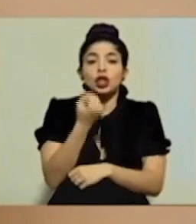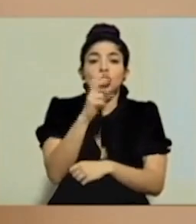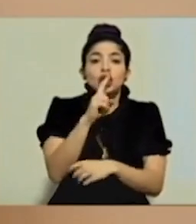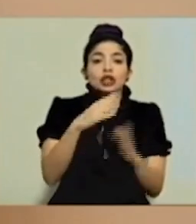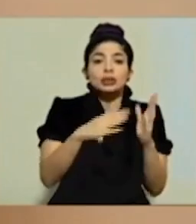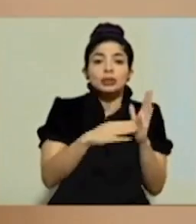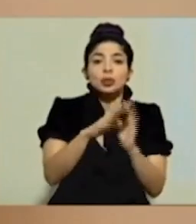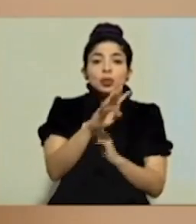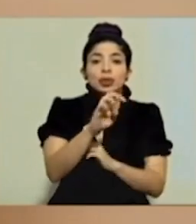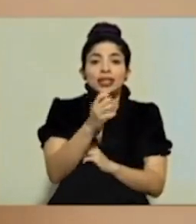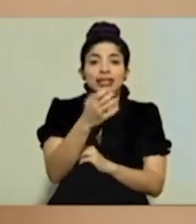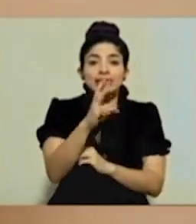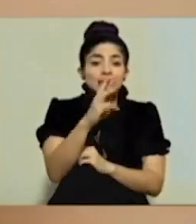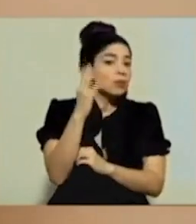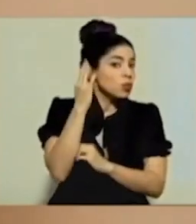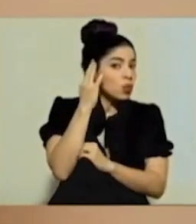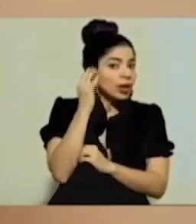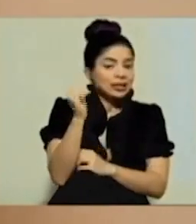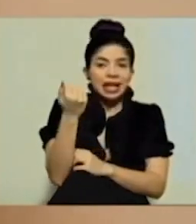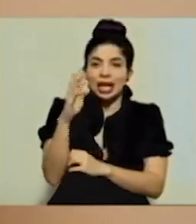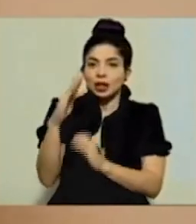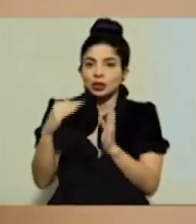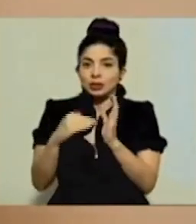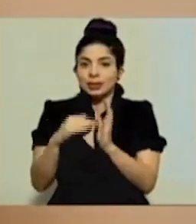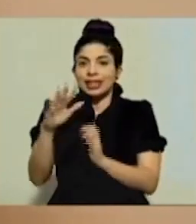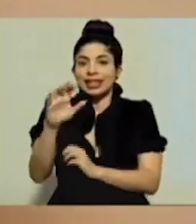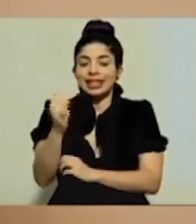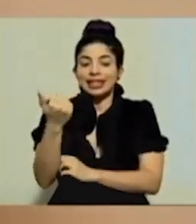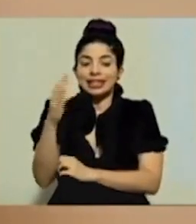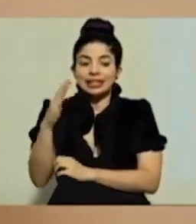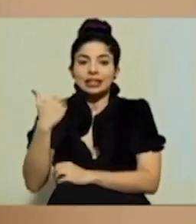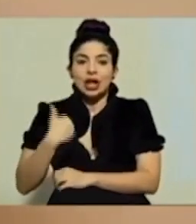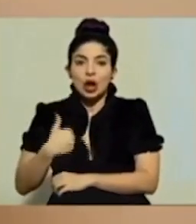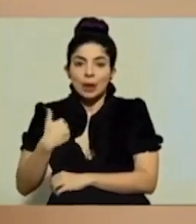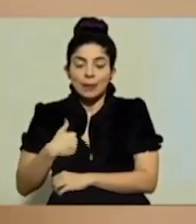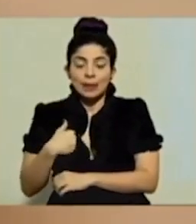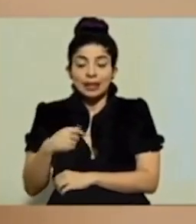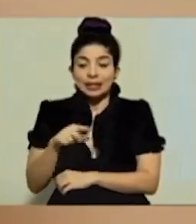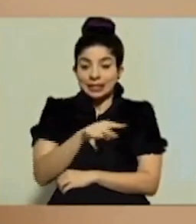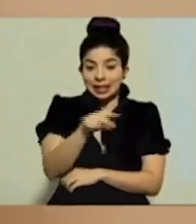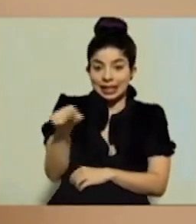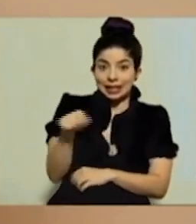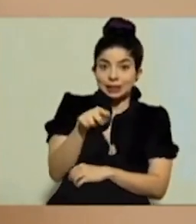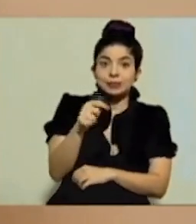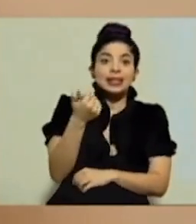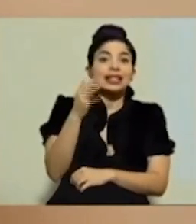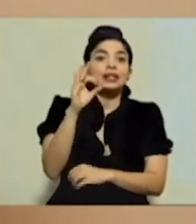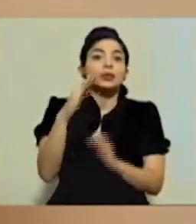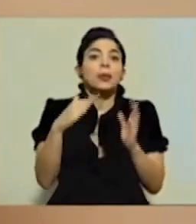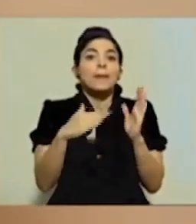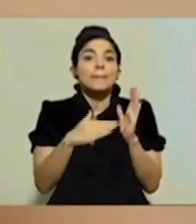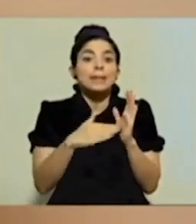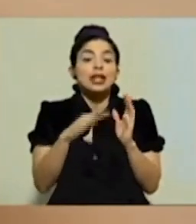12,416 mujeres y 14,515 hombres, de los cuales 19